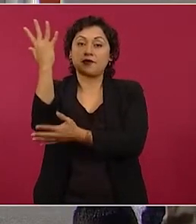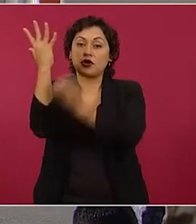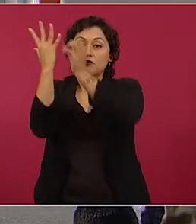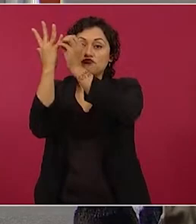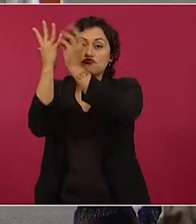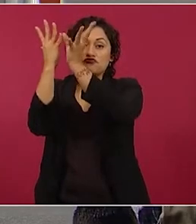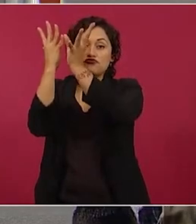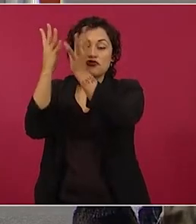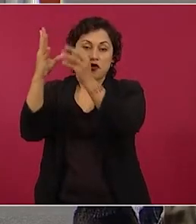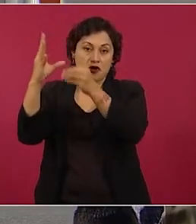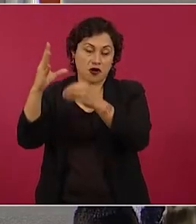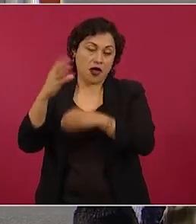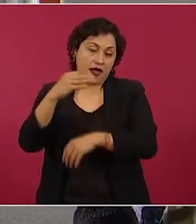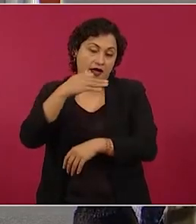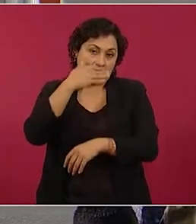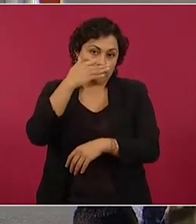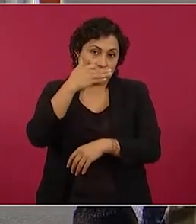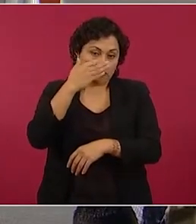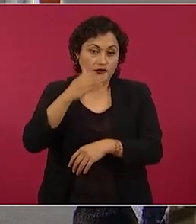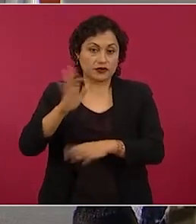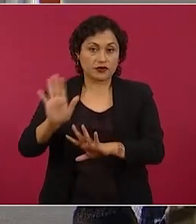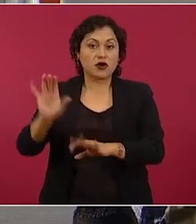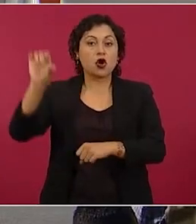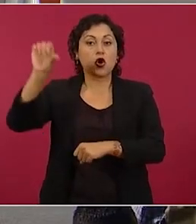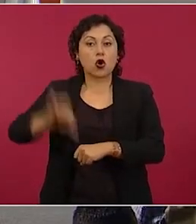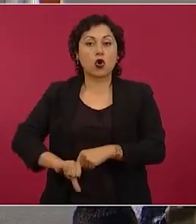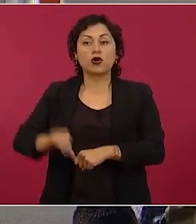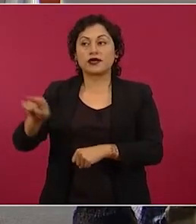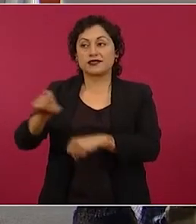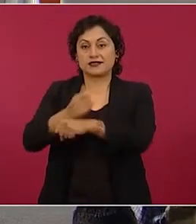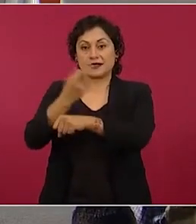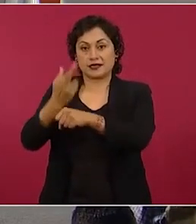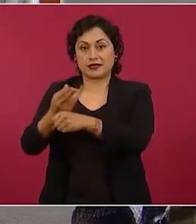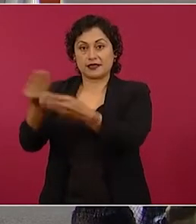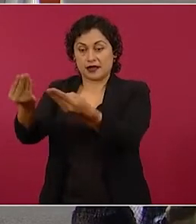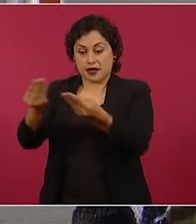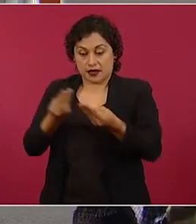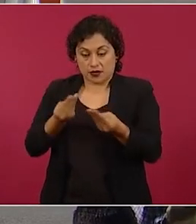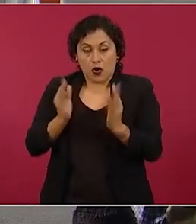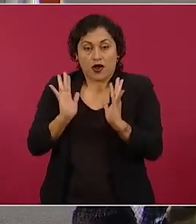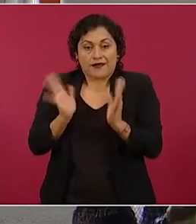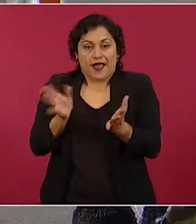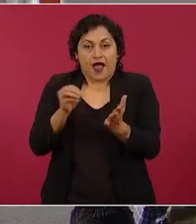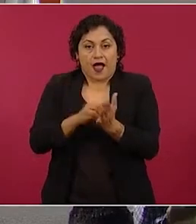Hoy me entregó ya el proyecto del general secretario hasta de las especies.